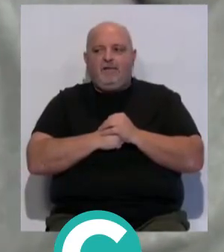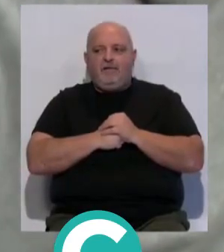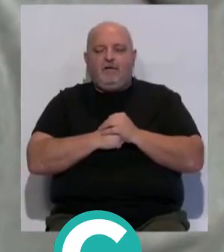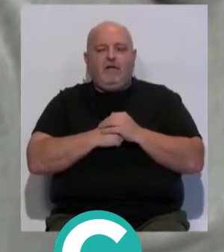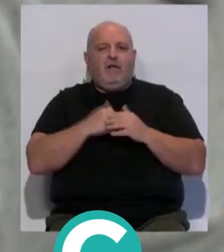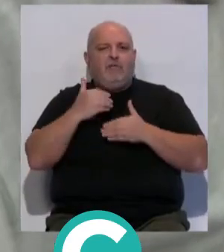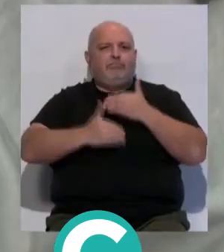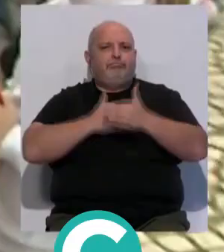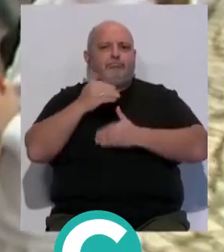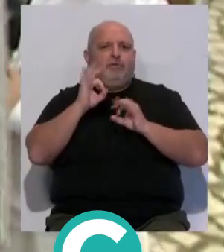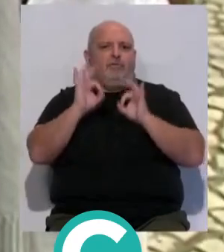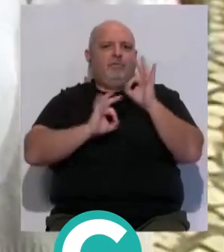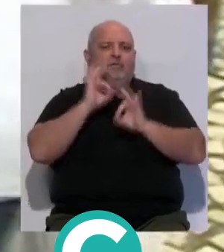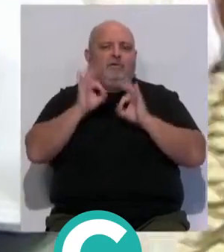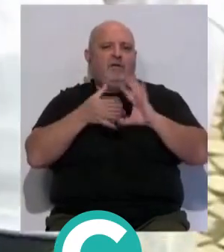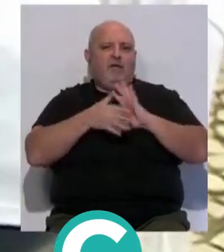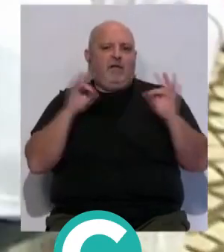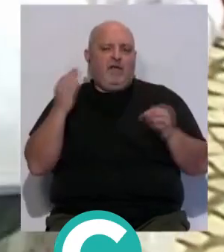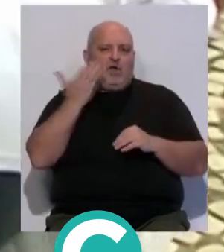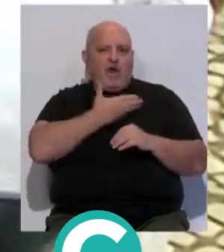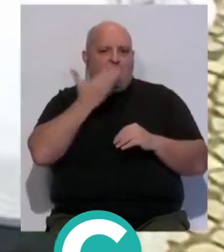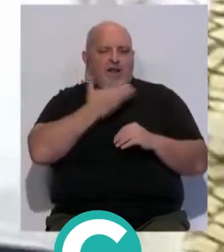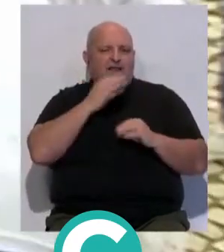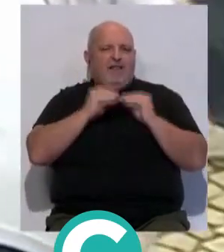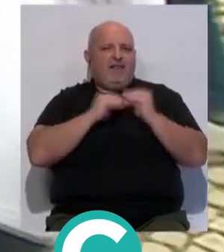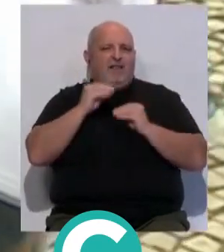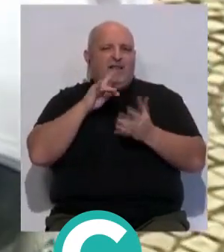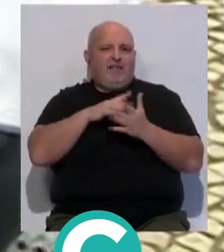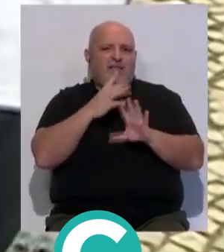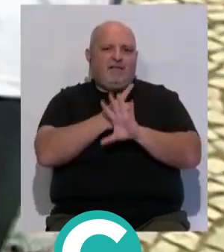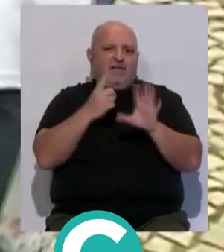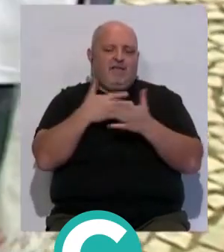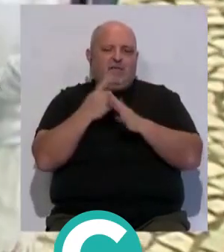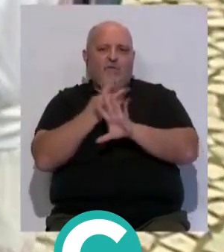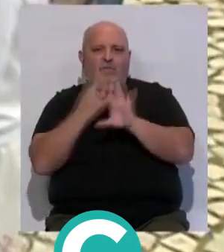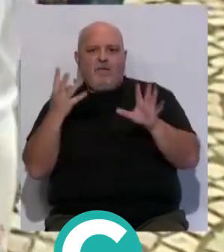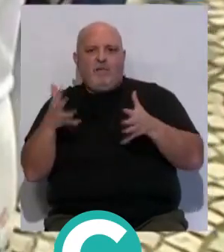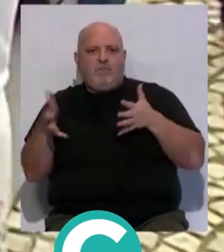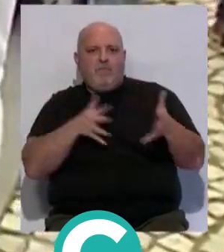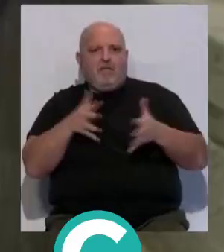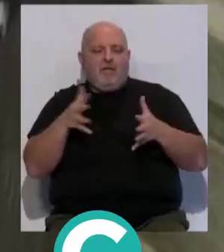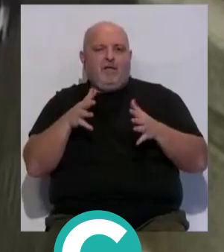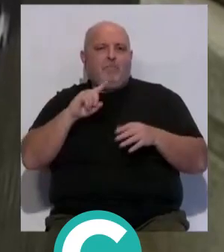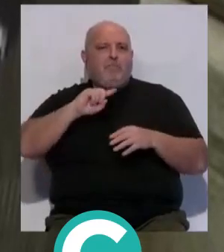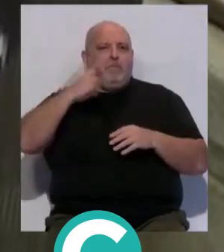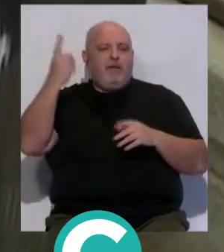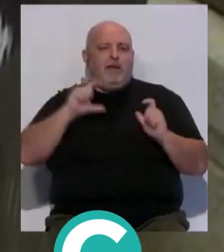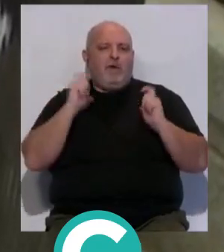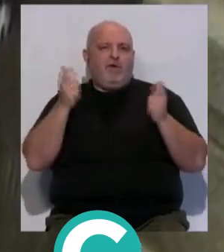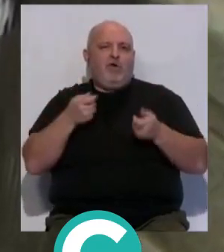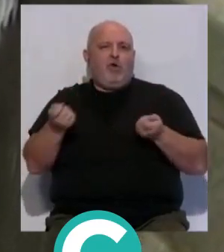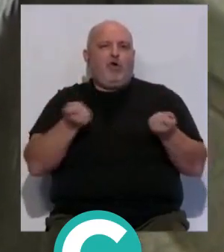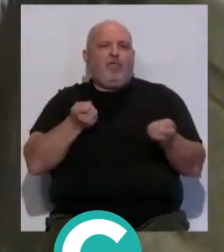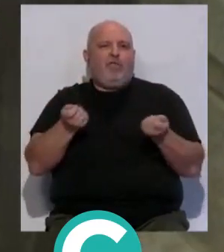Avanza la organización de las Olimpiadas Escolares que se celebrarán del 16 al 19 de marzo con la primera reunión de